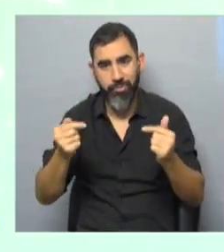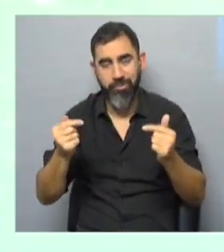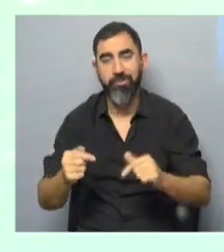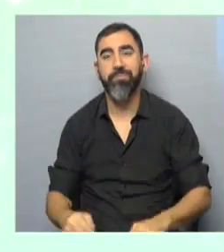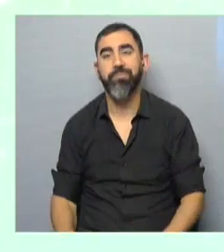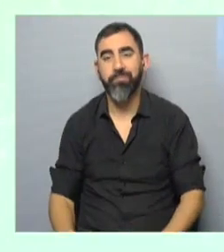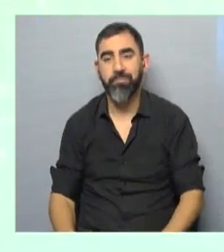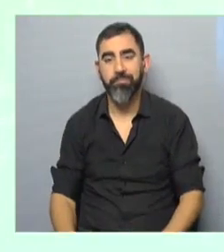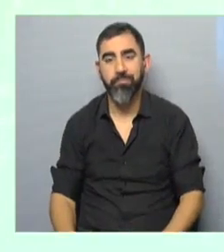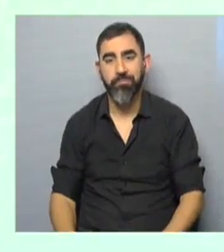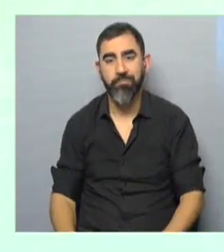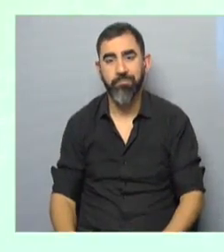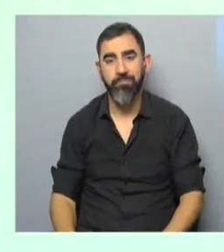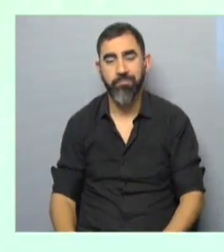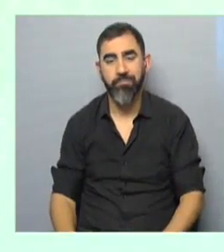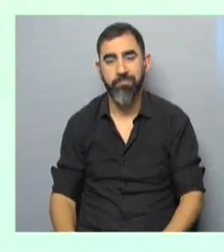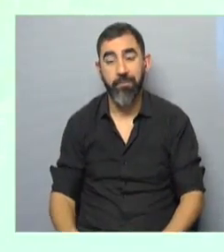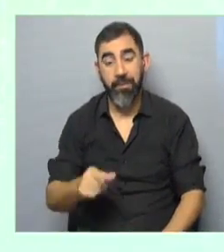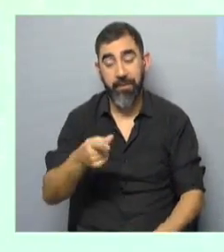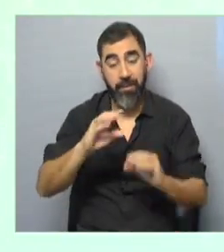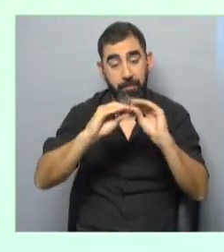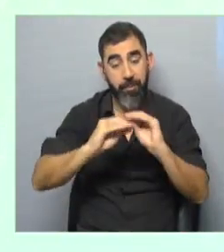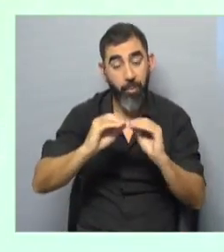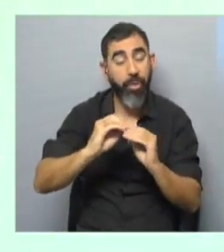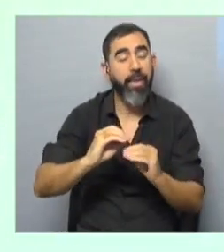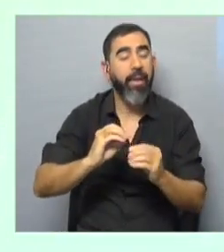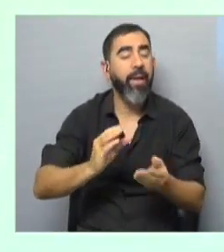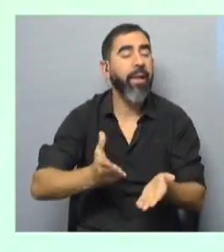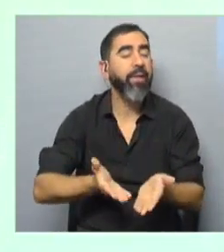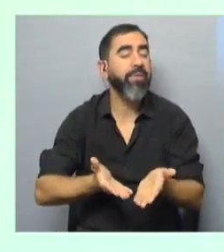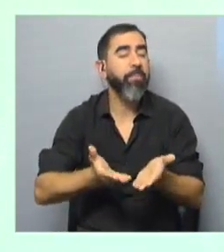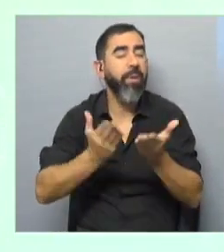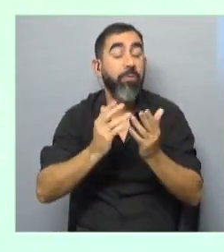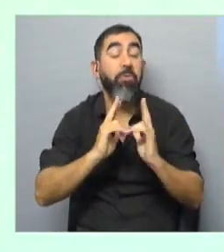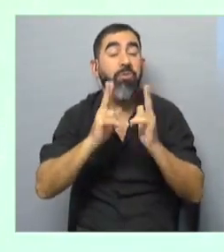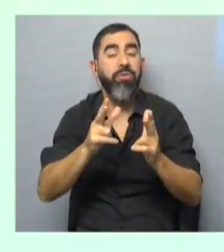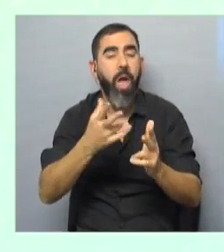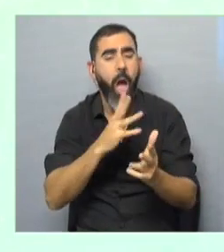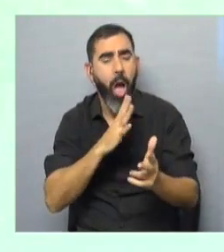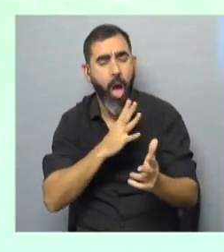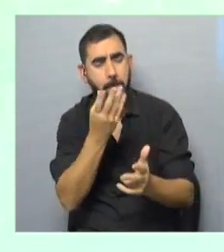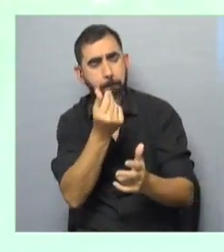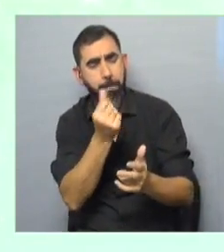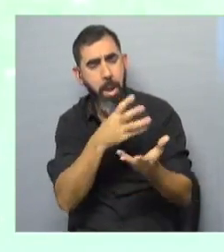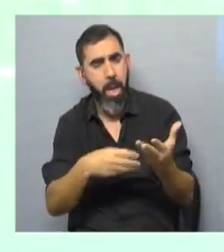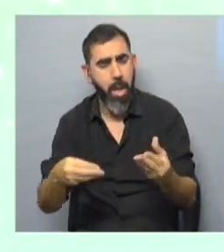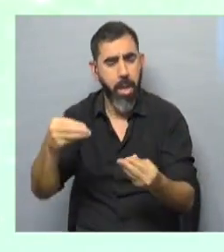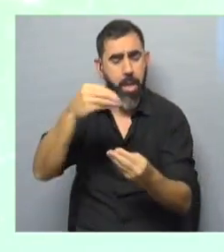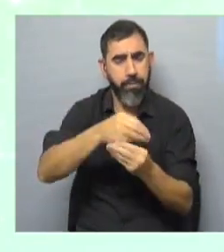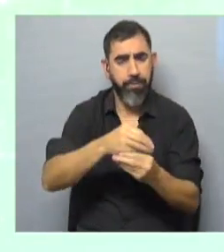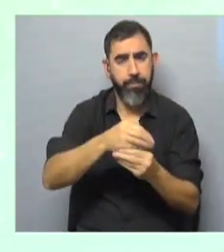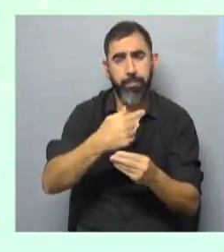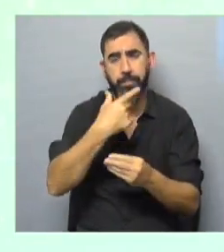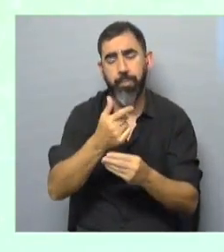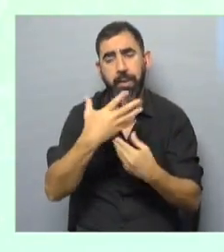más. Bueno, en esta rendición de crecimiento se dice que hay fondos adicionales para